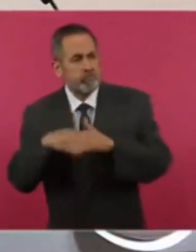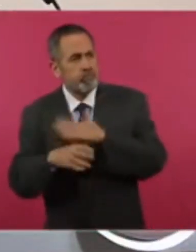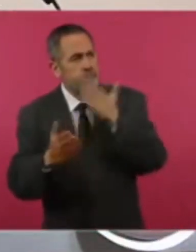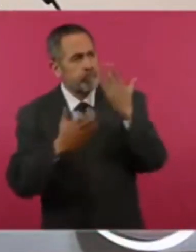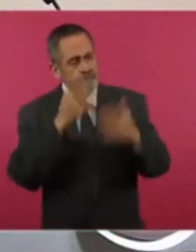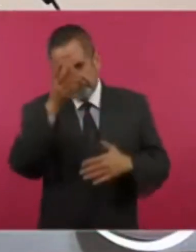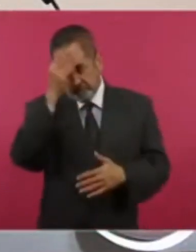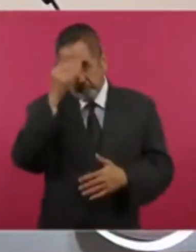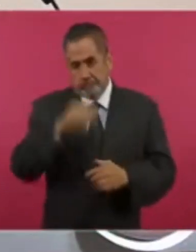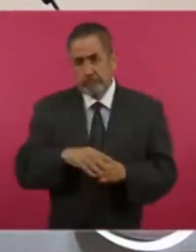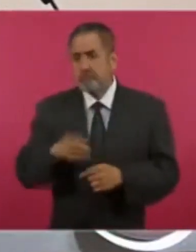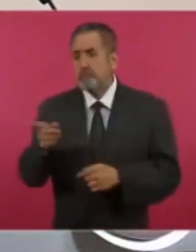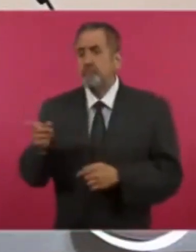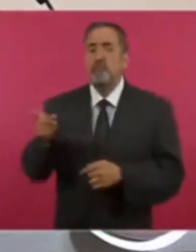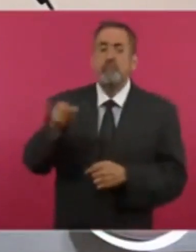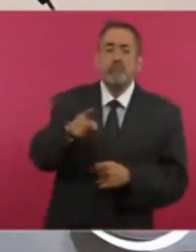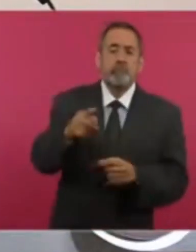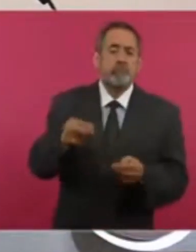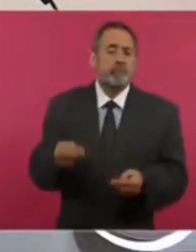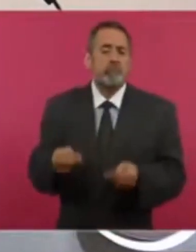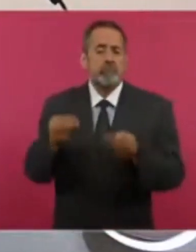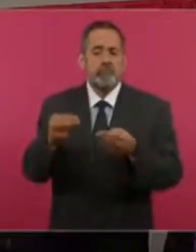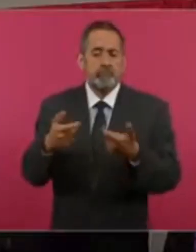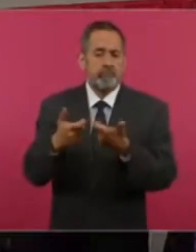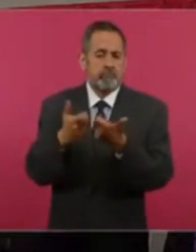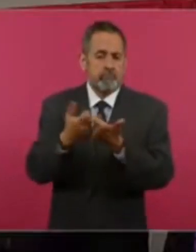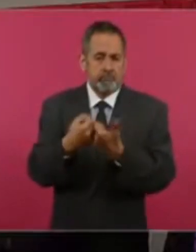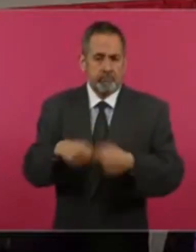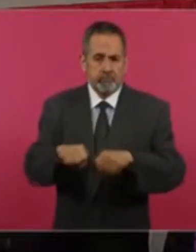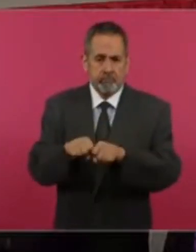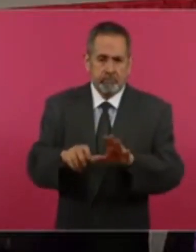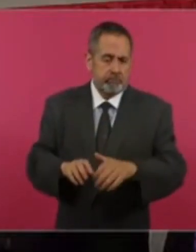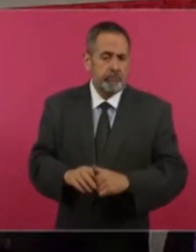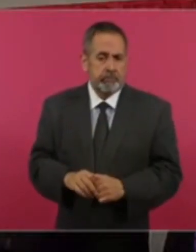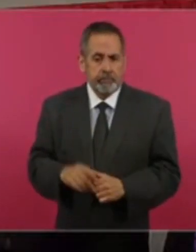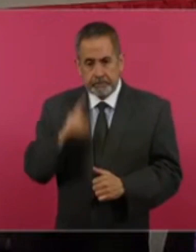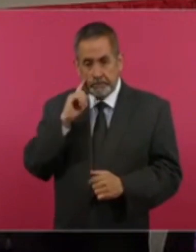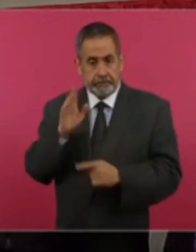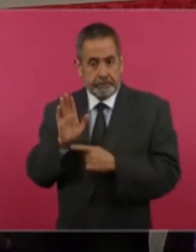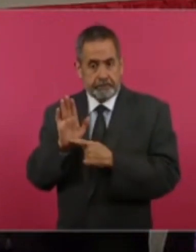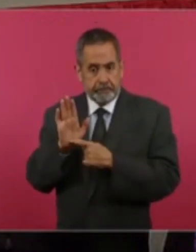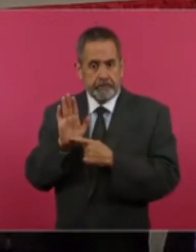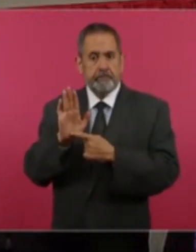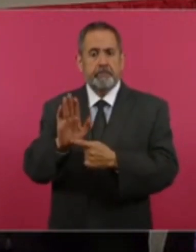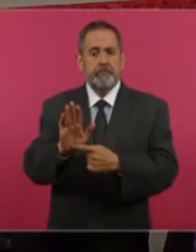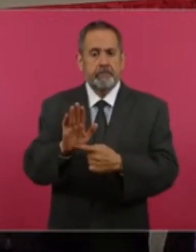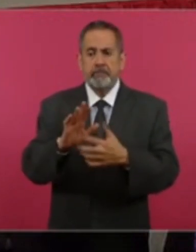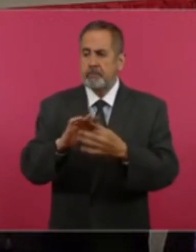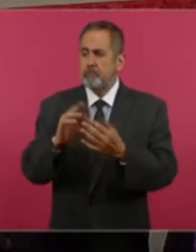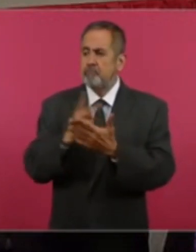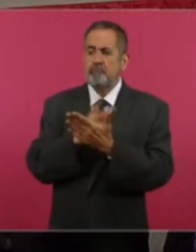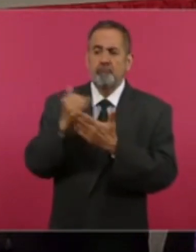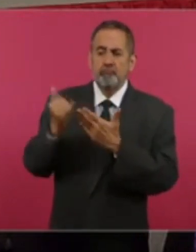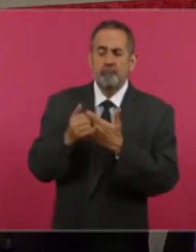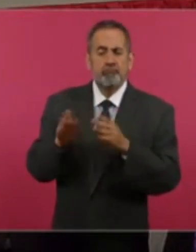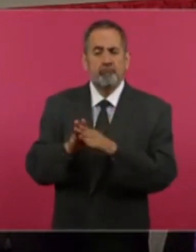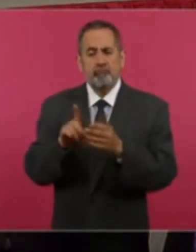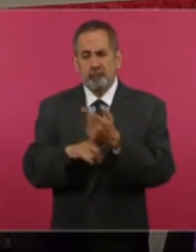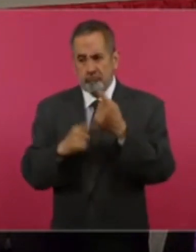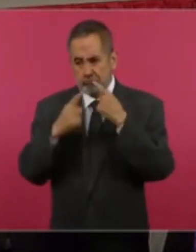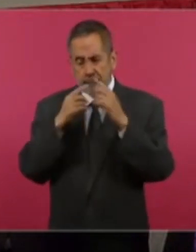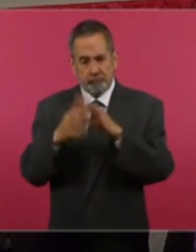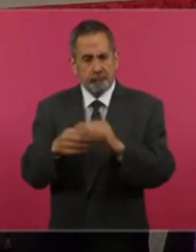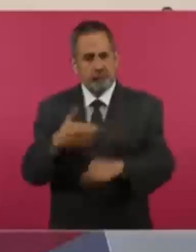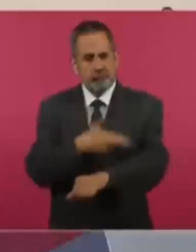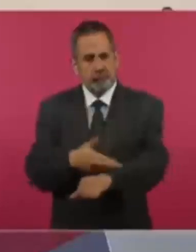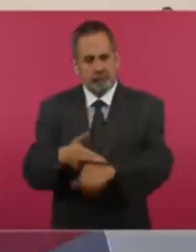del bienestar, las cooperativas. Pero el día de hoy, permítanme presentarles y hablarles de un proyecto que asocia justamente